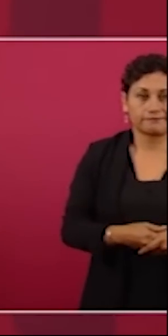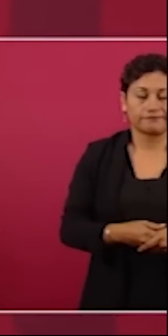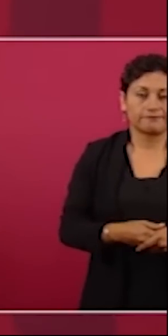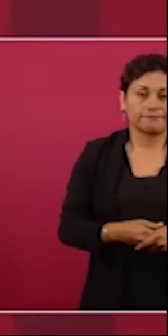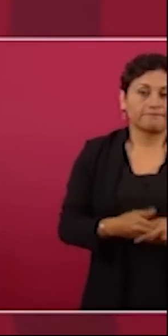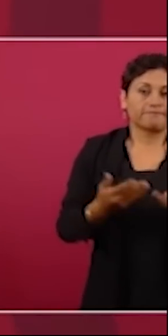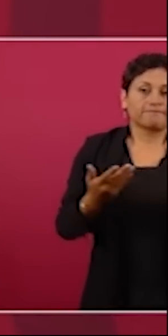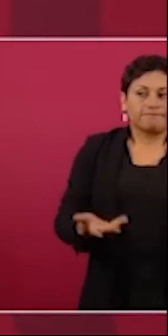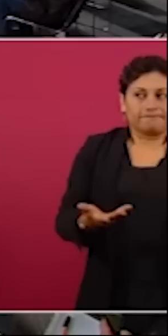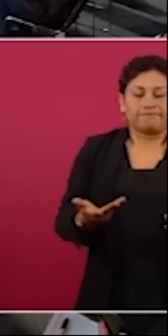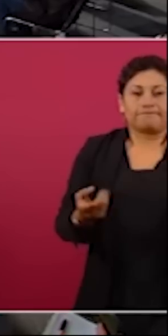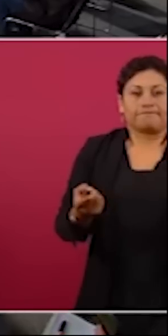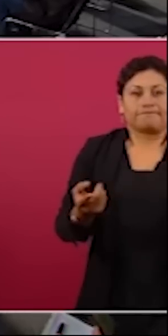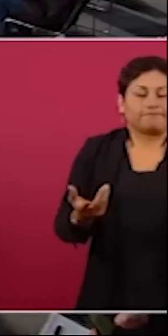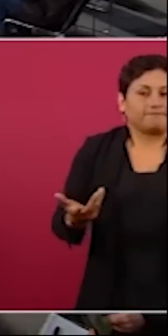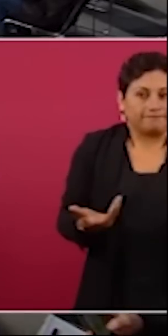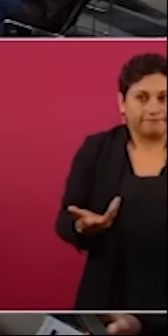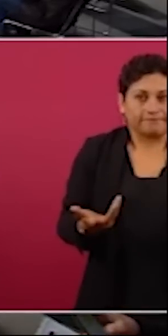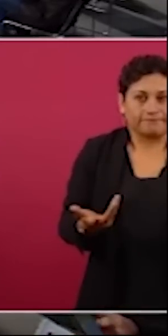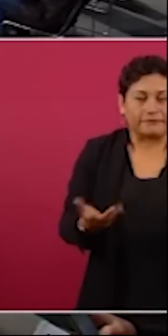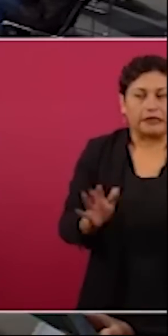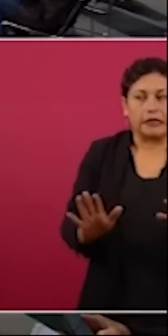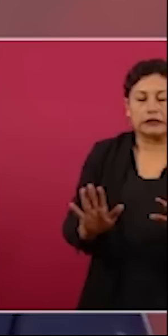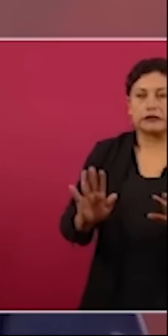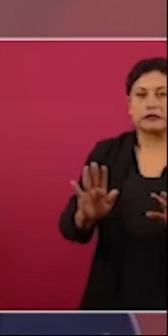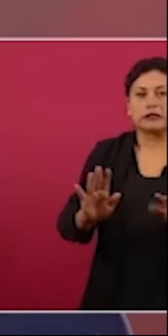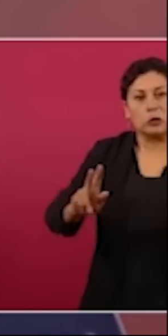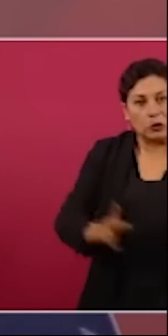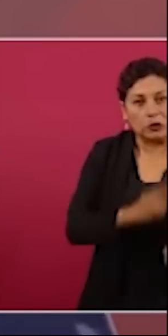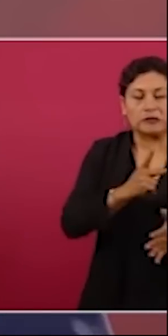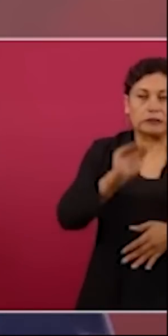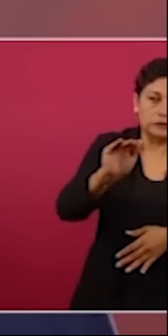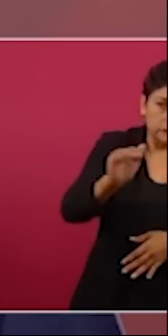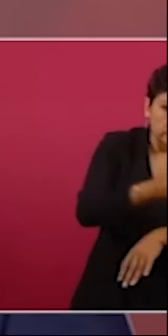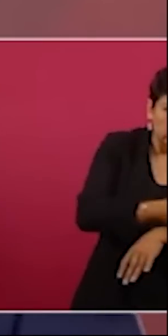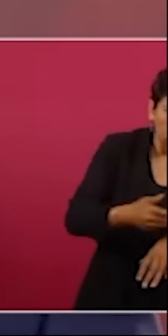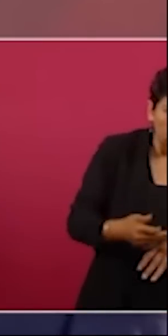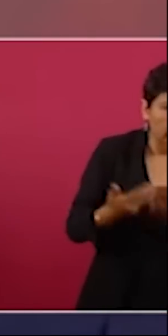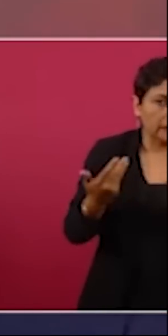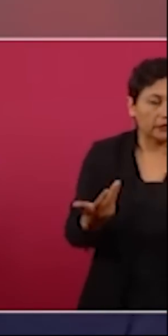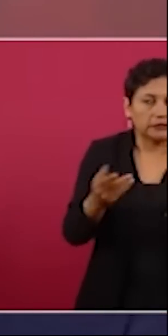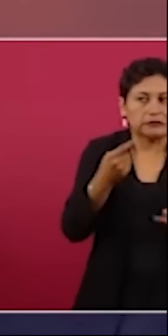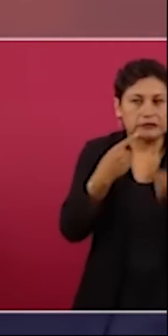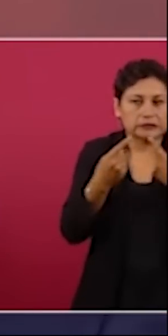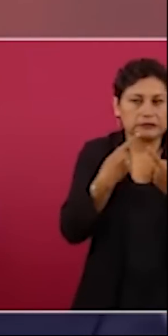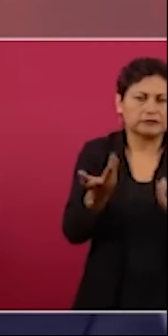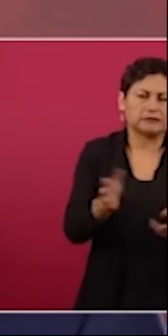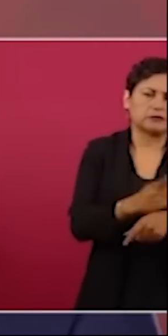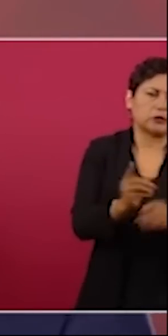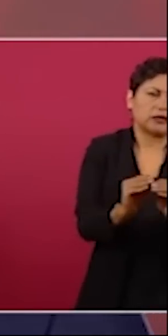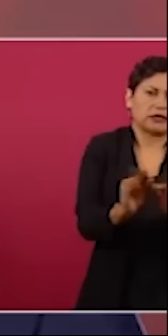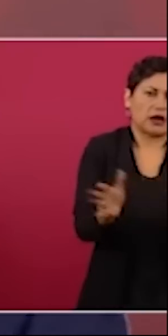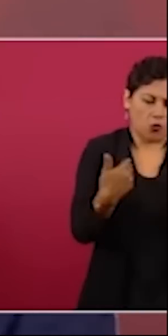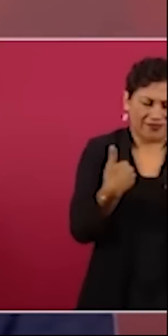¿qué hacemos? bueno pues vamos a consultar porque también los familiares nomás entiendo perfectamente y no